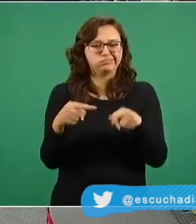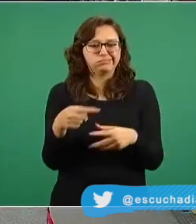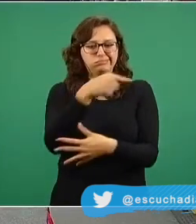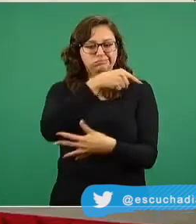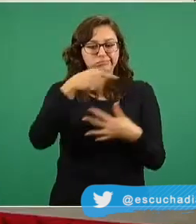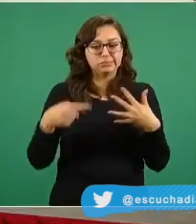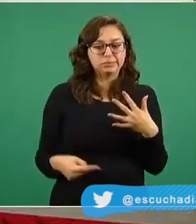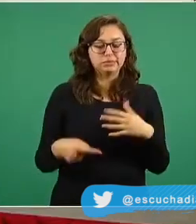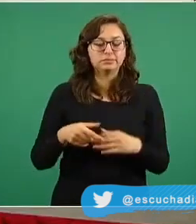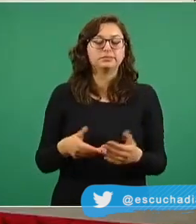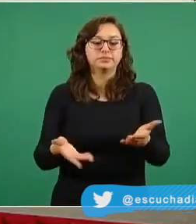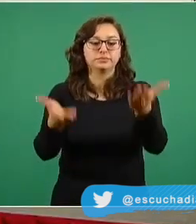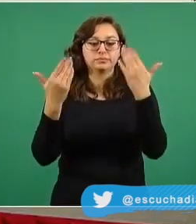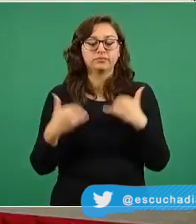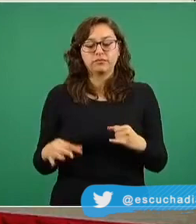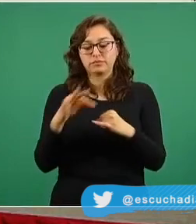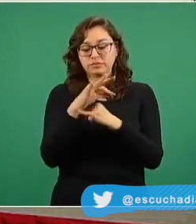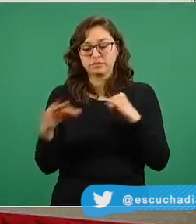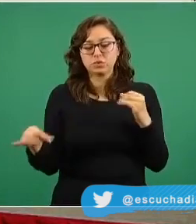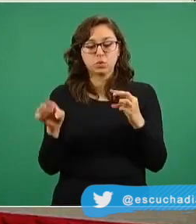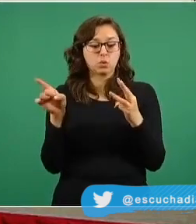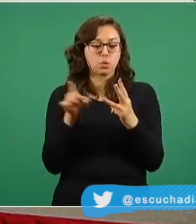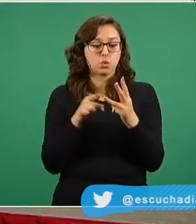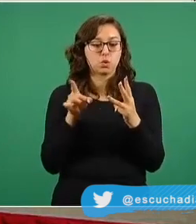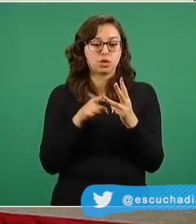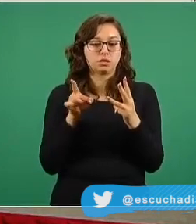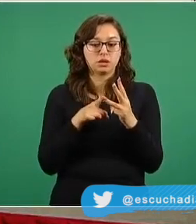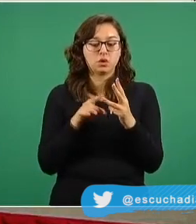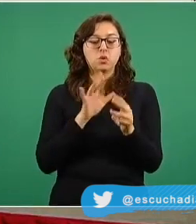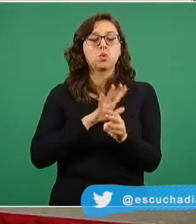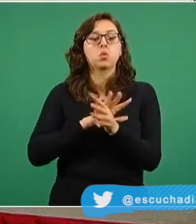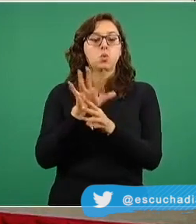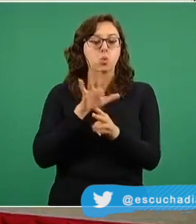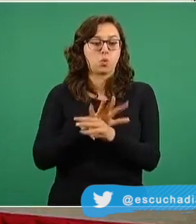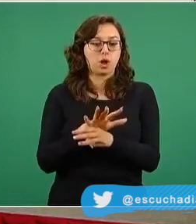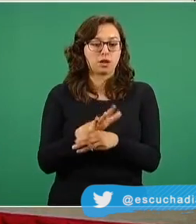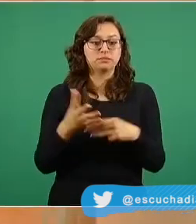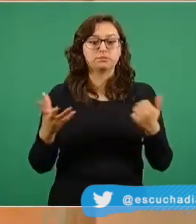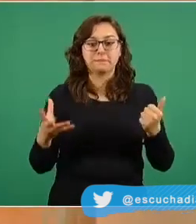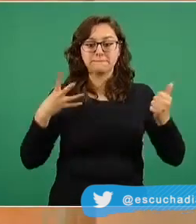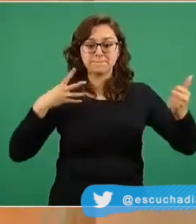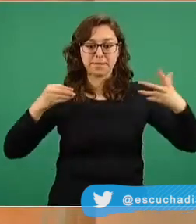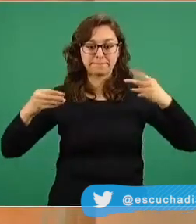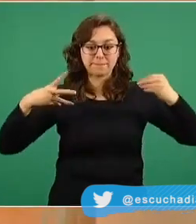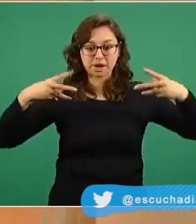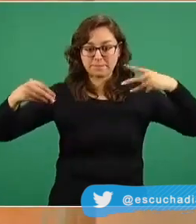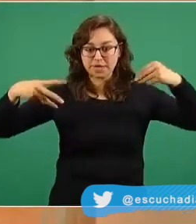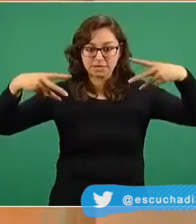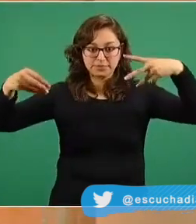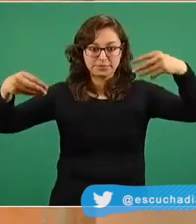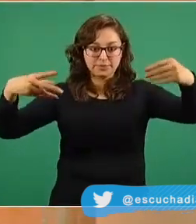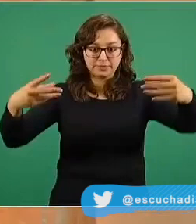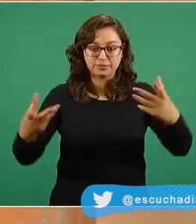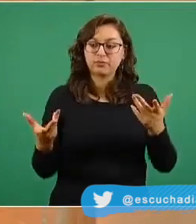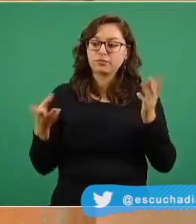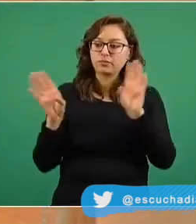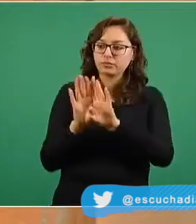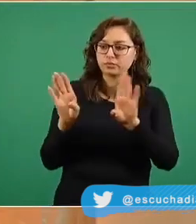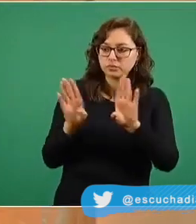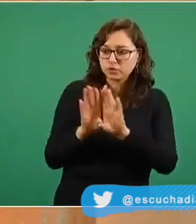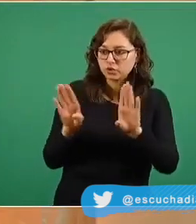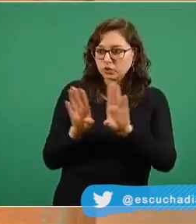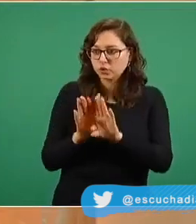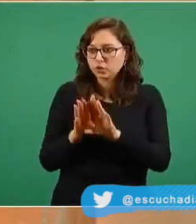por último tenemos un tercer eje de priorización que es el acontecer epidémico de acuerdo a cómo se va